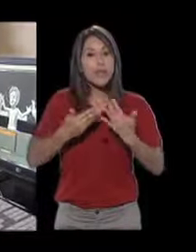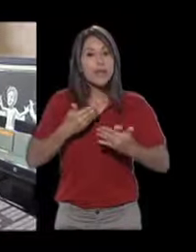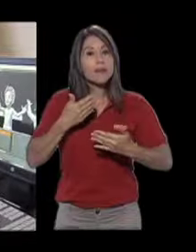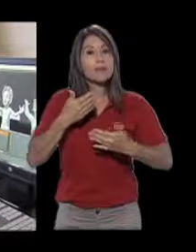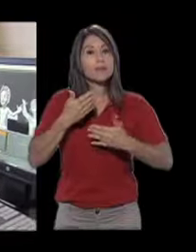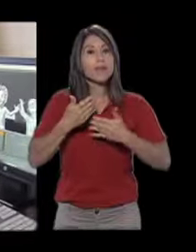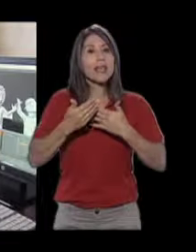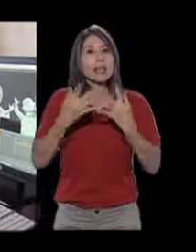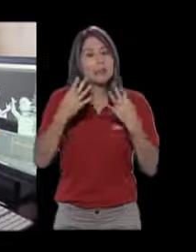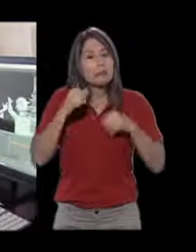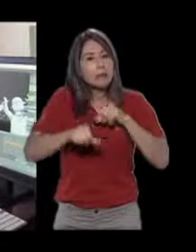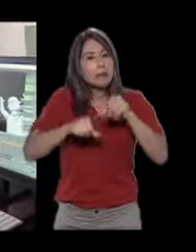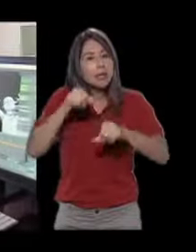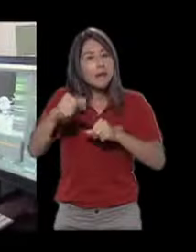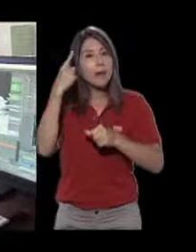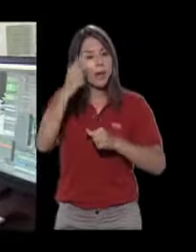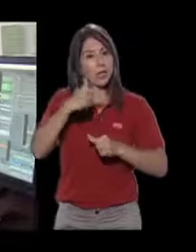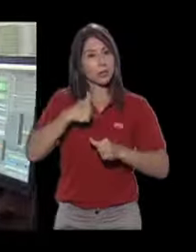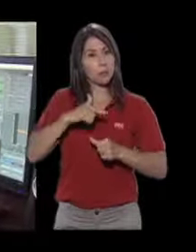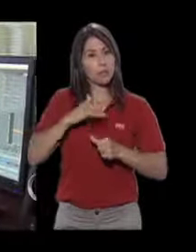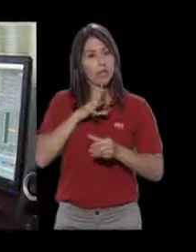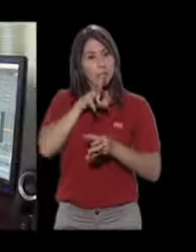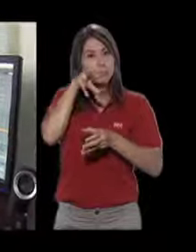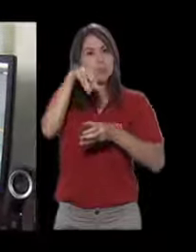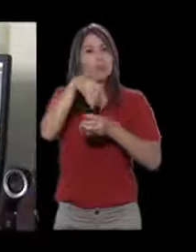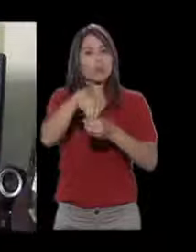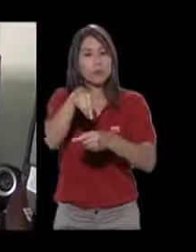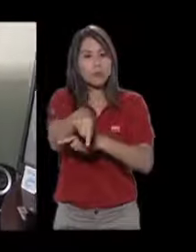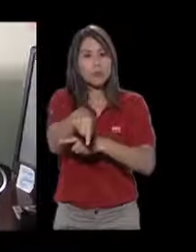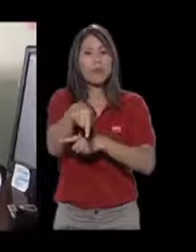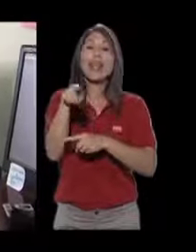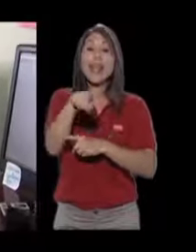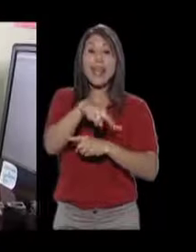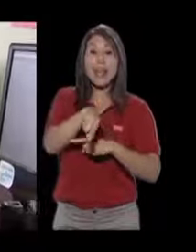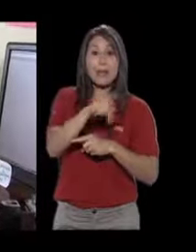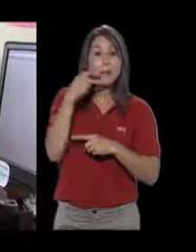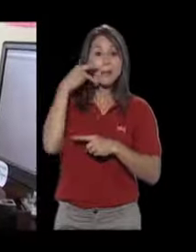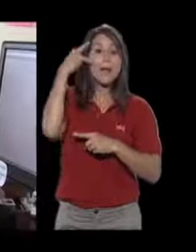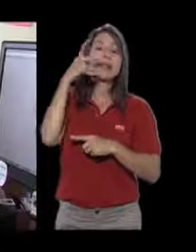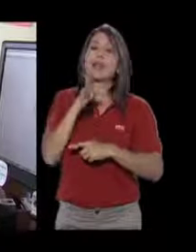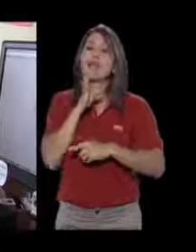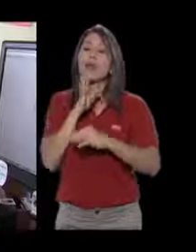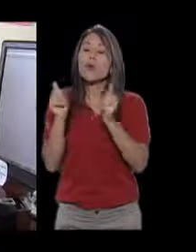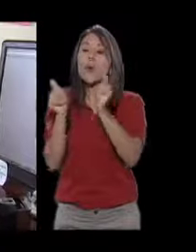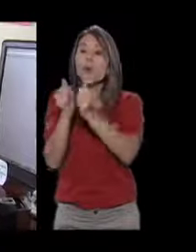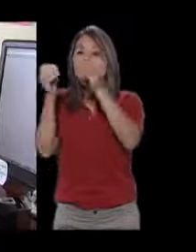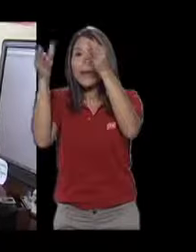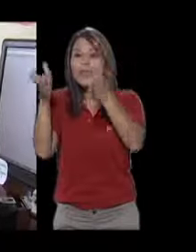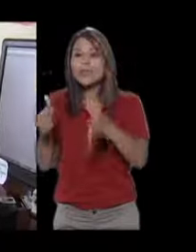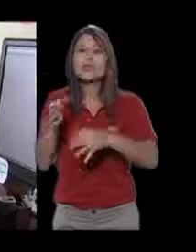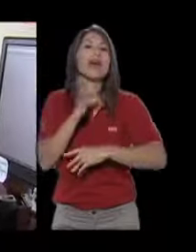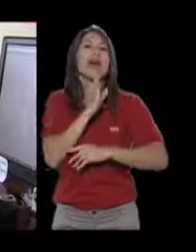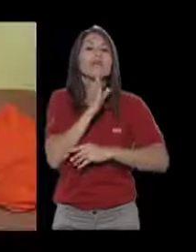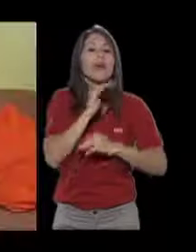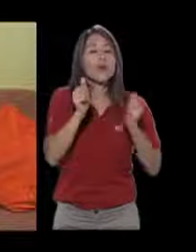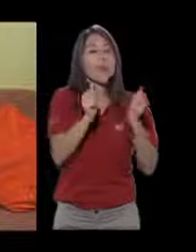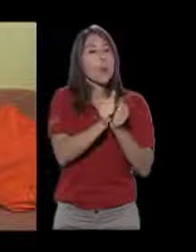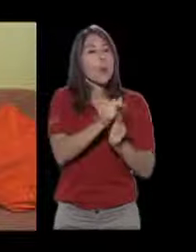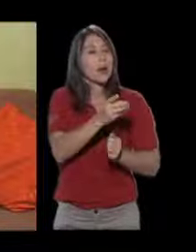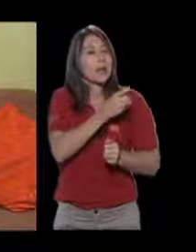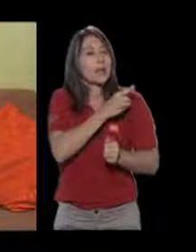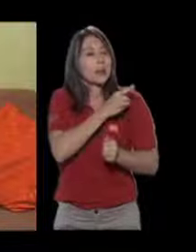por incluirme. Hablaron con los padres, con los maestros, hablaron con la escritora,